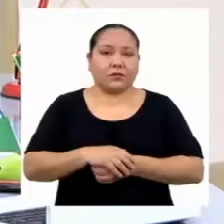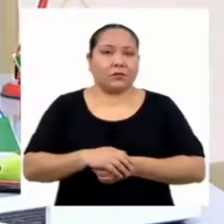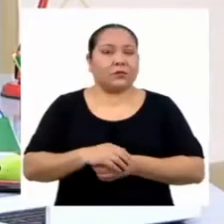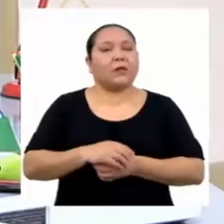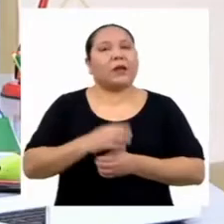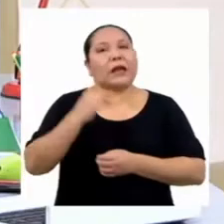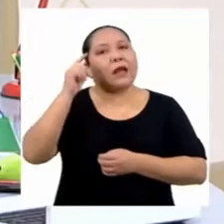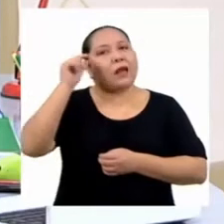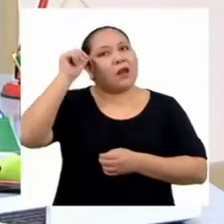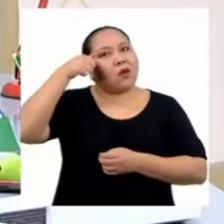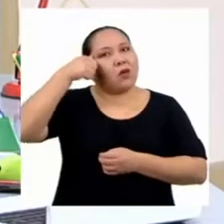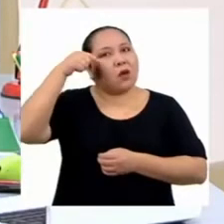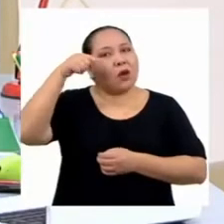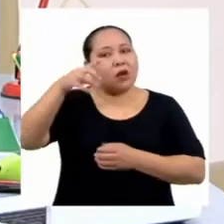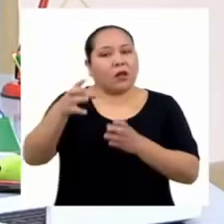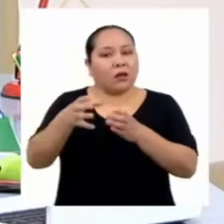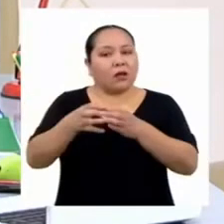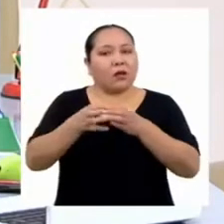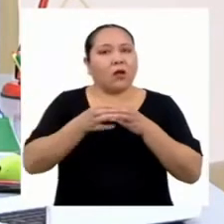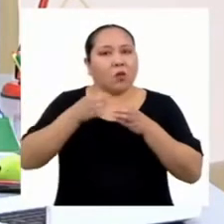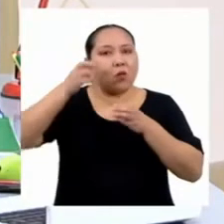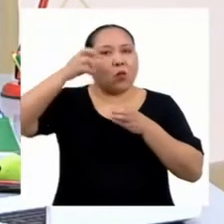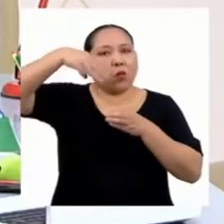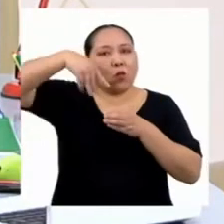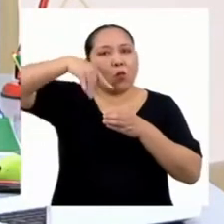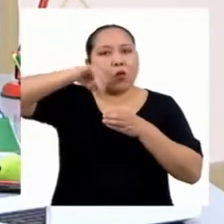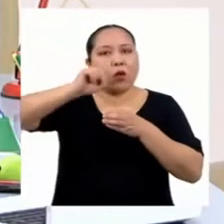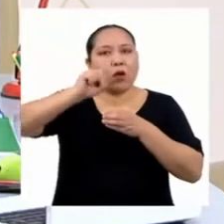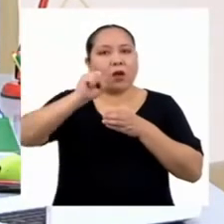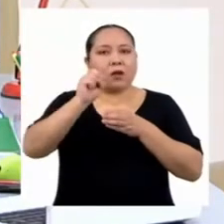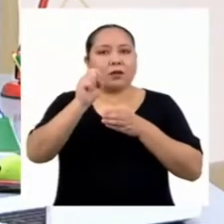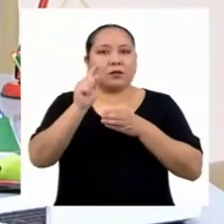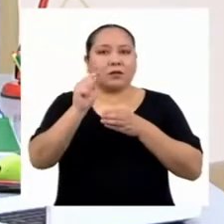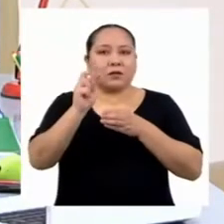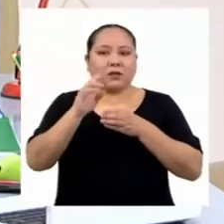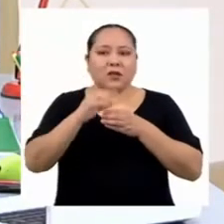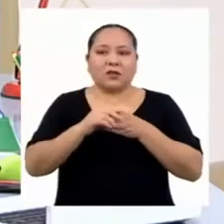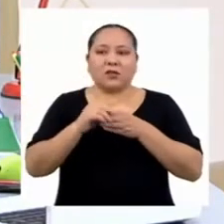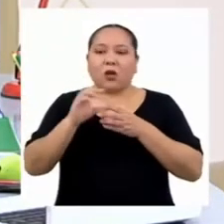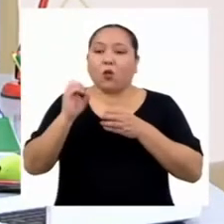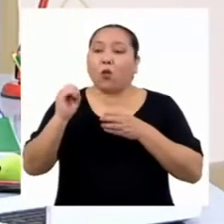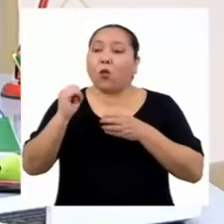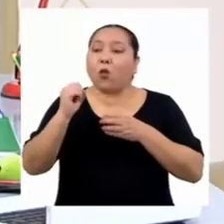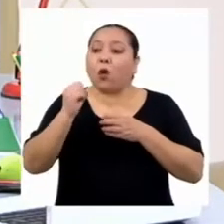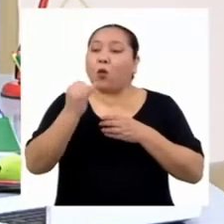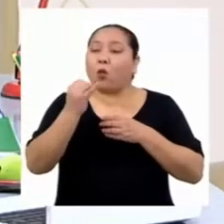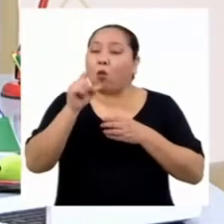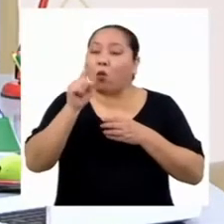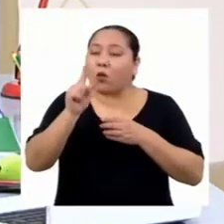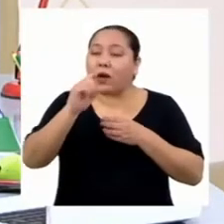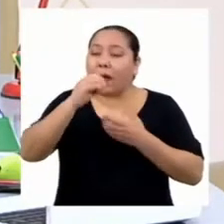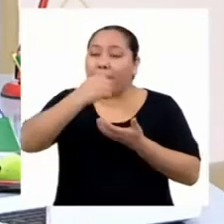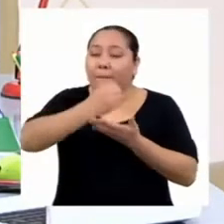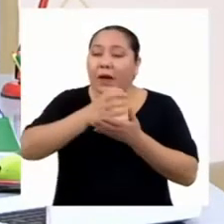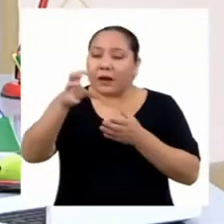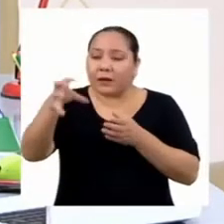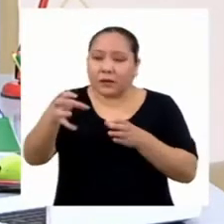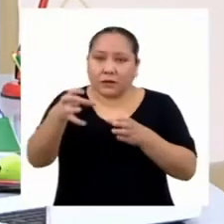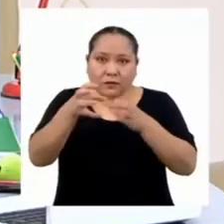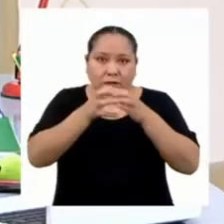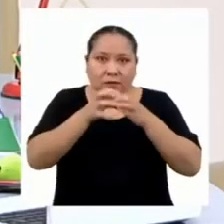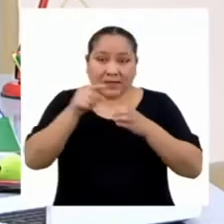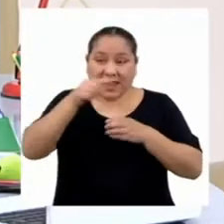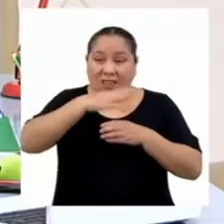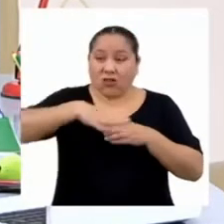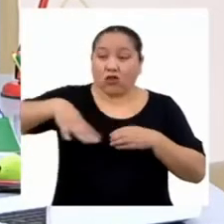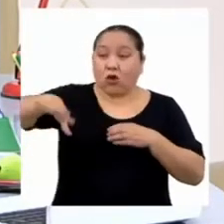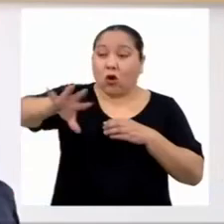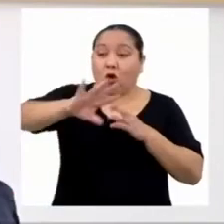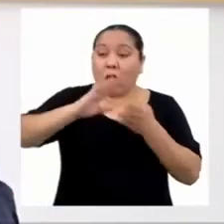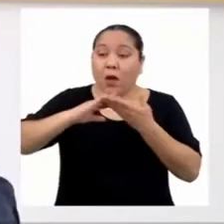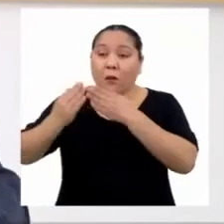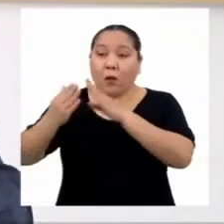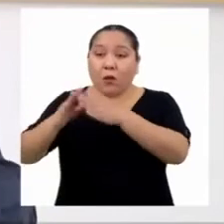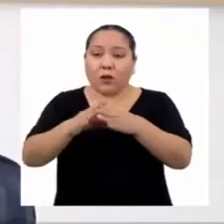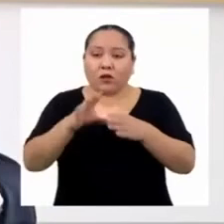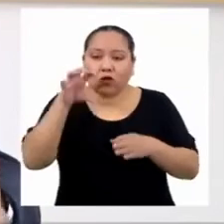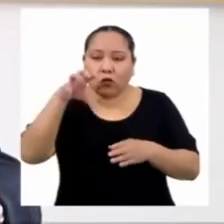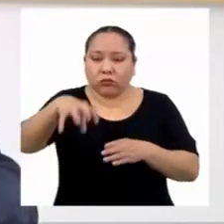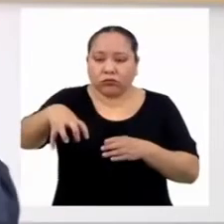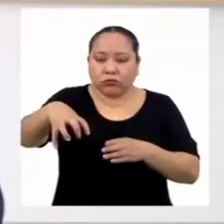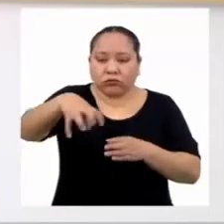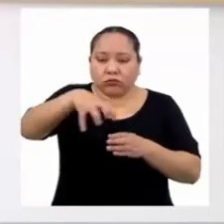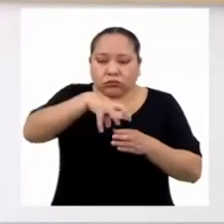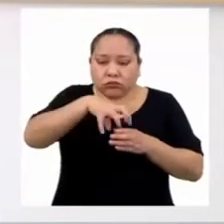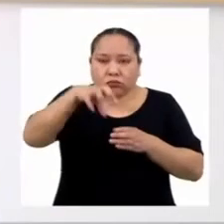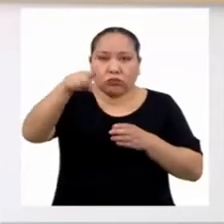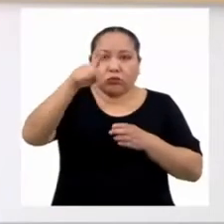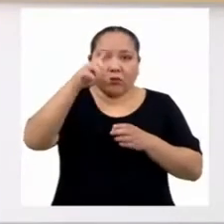muestra. Es una selección del total, por decirlo así. La muestra es un subconjunto de la población estudiada. Te la